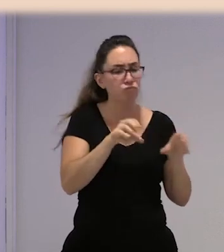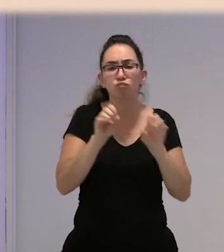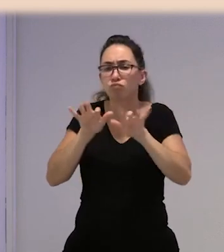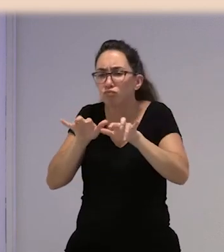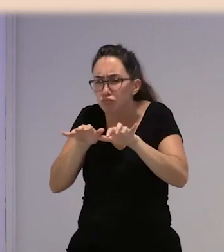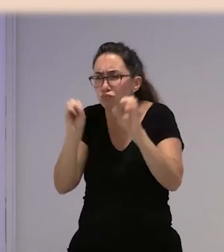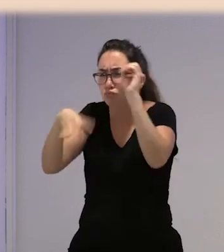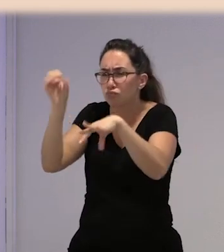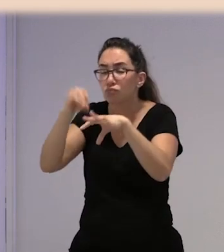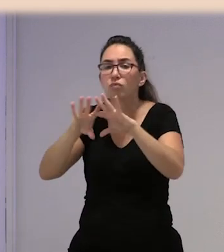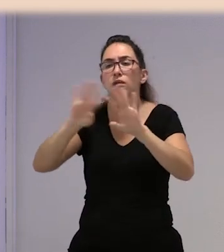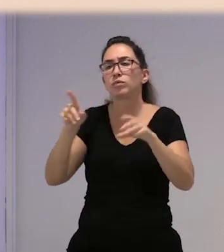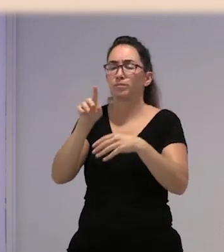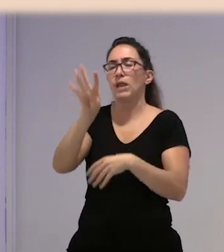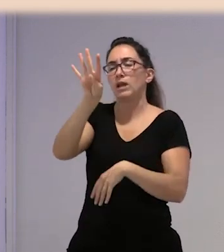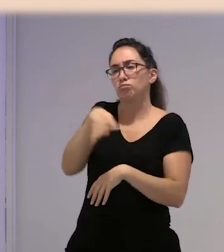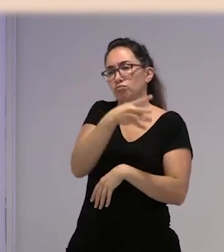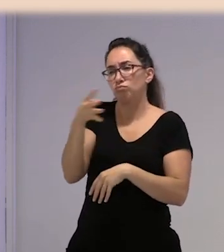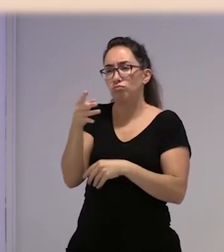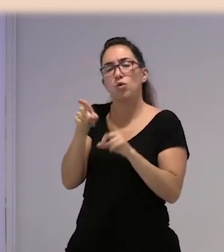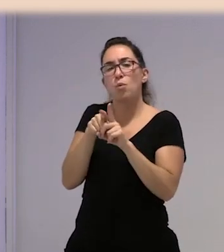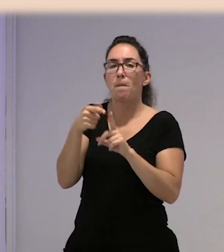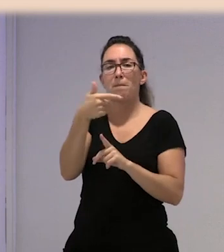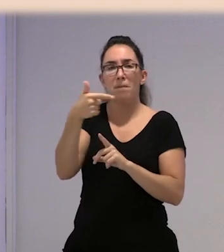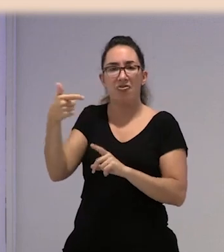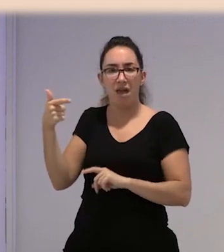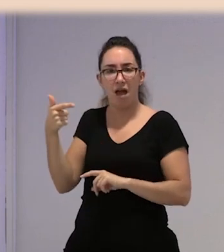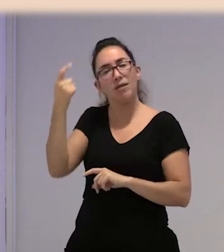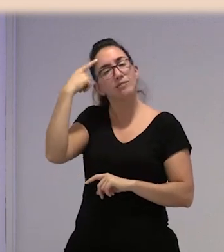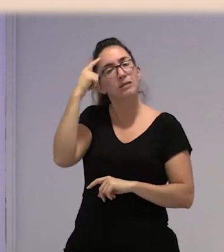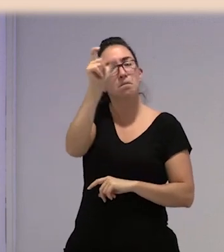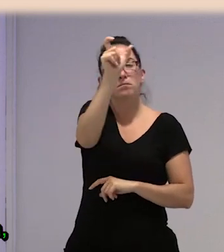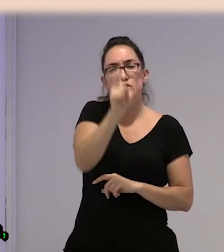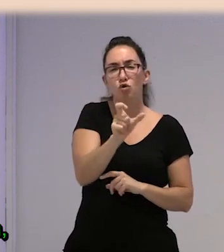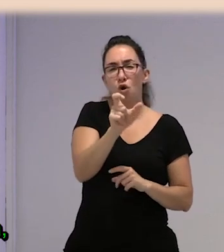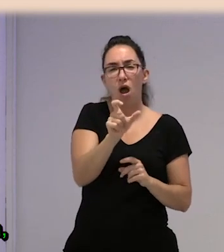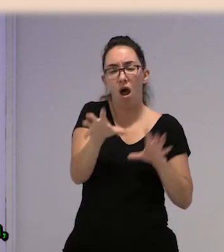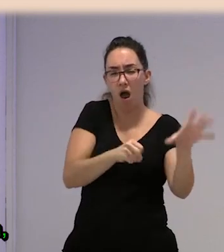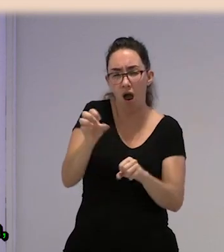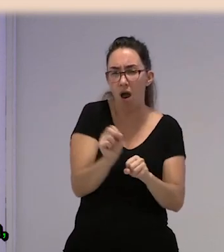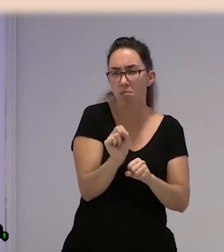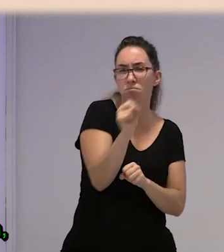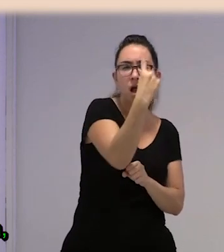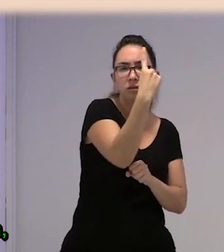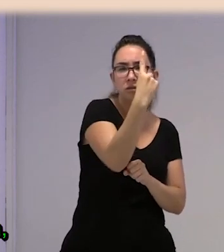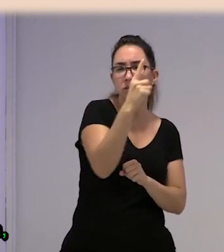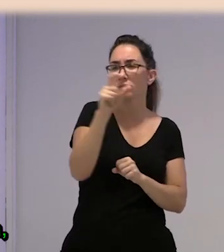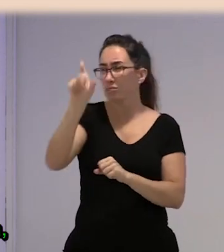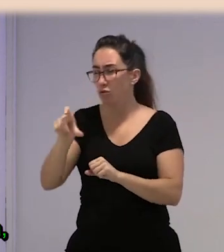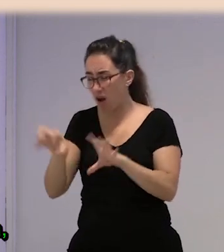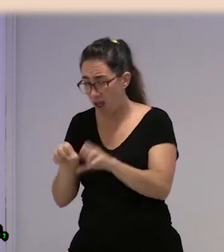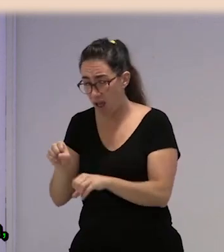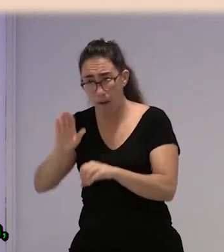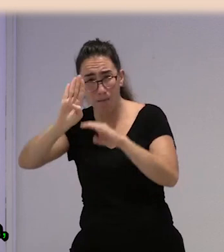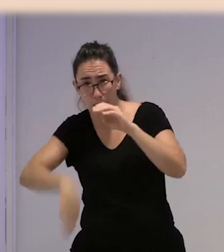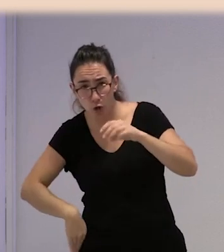lista y hacen una media de la persona que más cae, más kilos recolecta, con la que menos. Teniendo en cuenta, pues que hay gente que llega